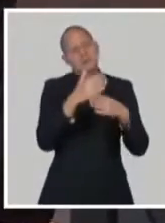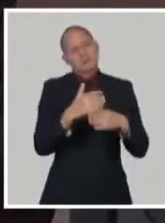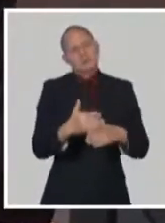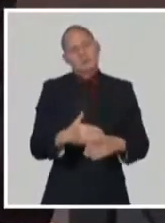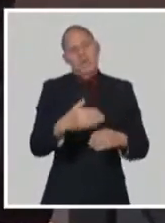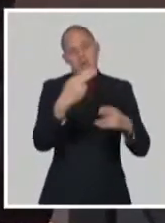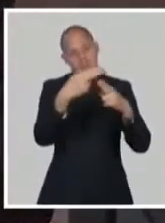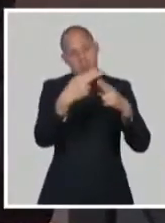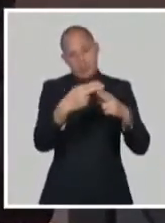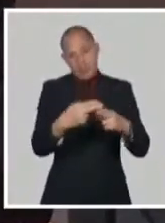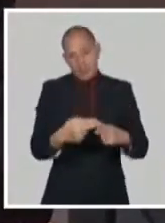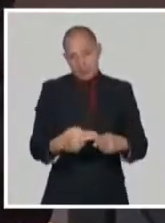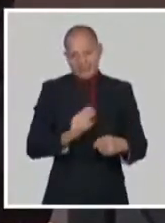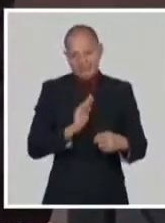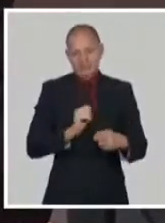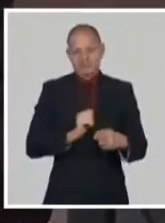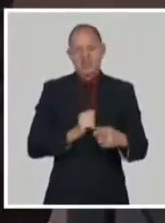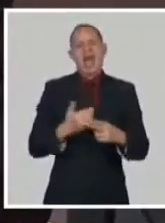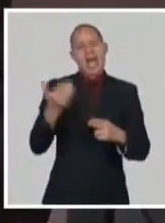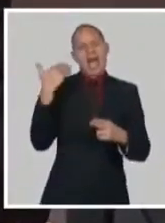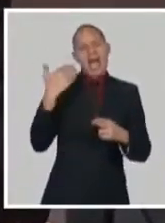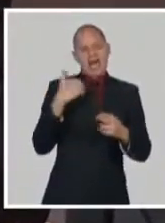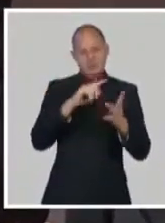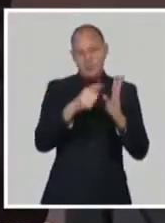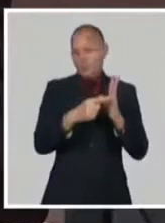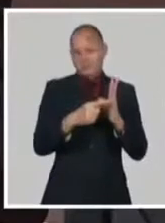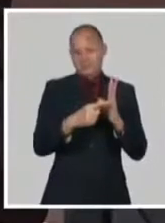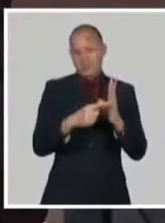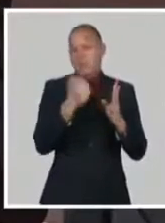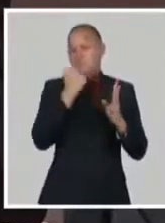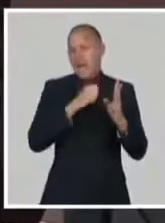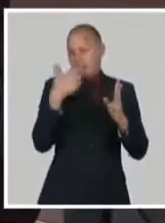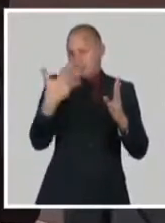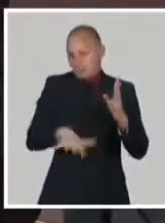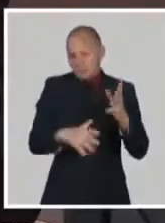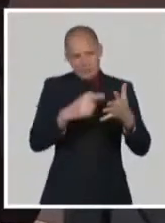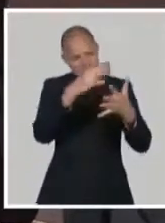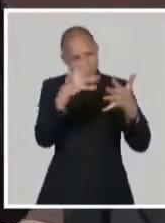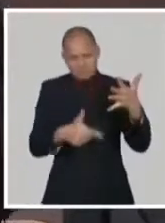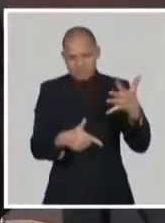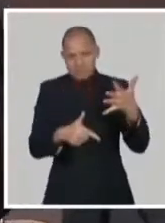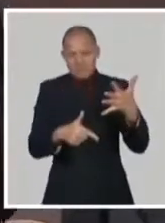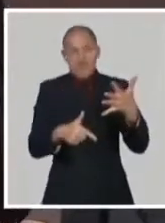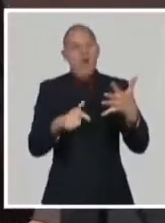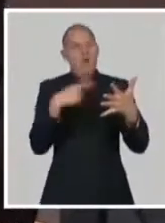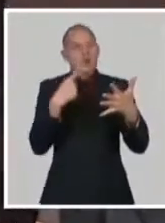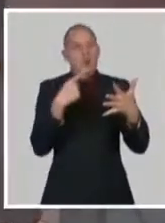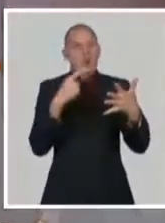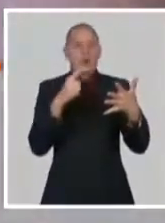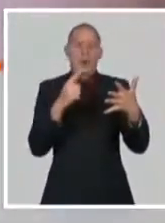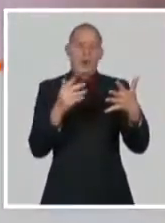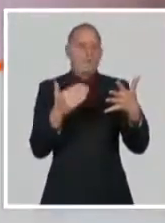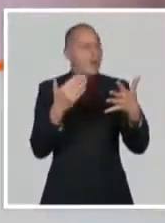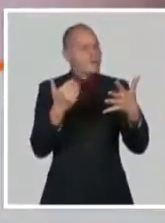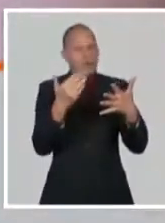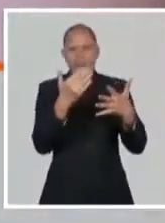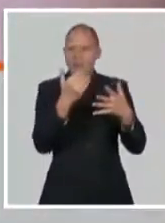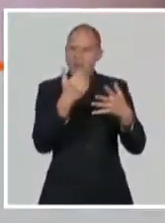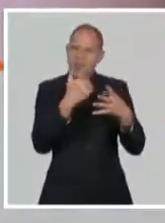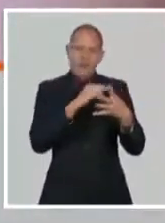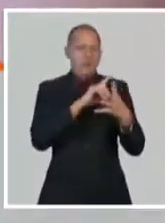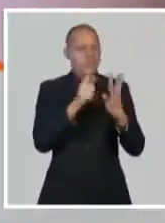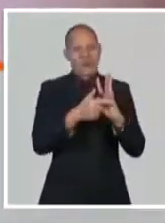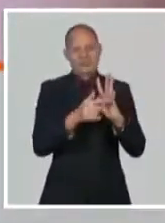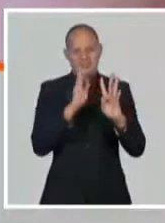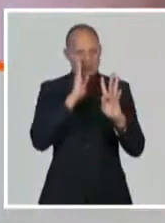variantes de las que habíamos diseñado inicialmente y nos hemos concentrado en estos cuatro candidatos que hoy